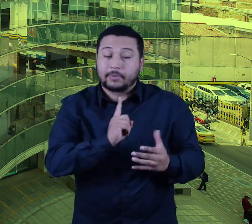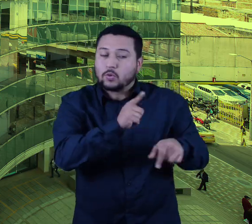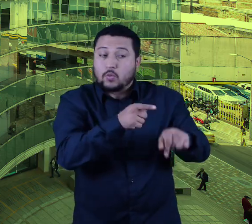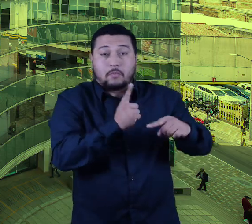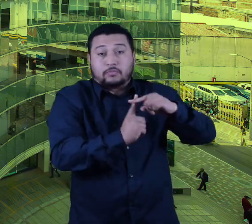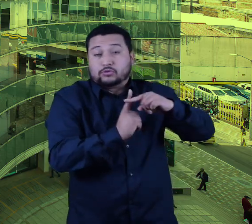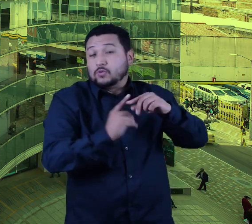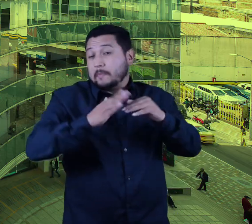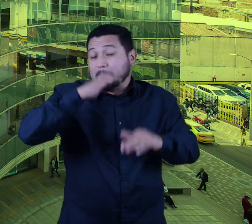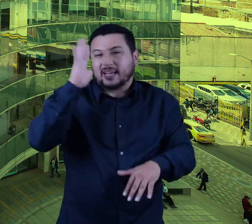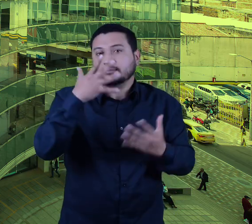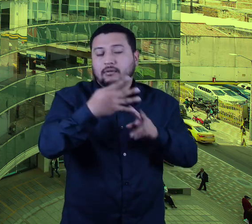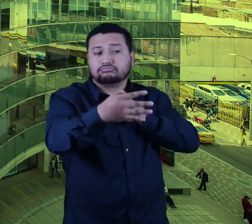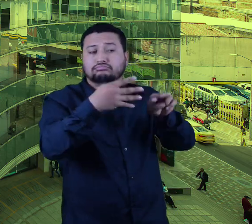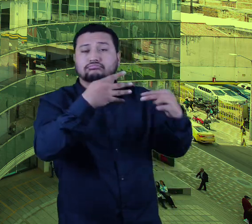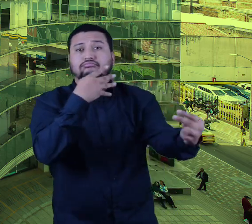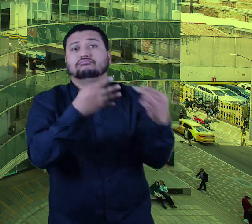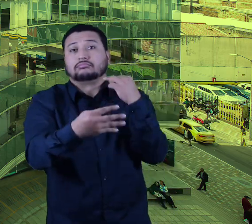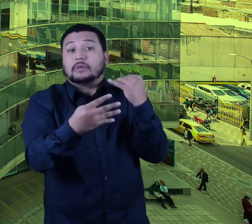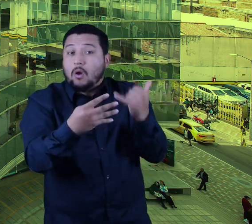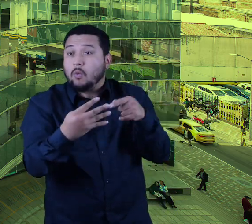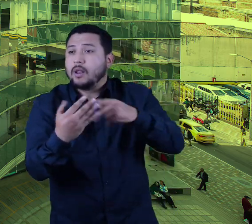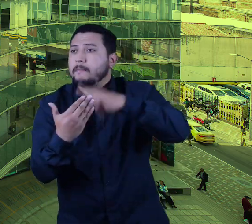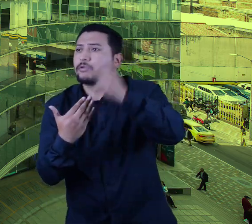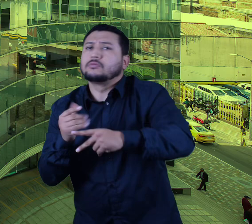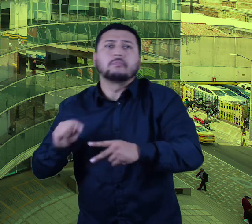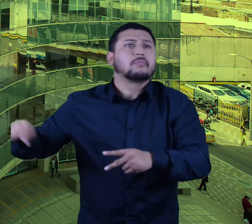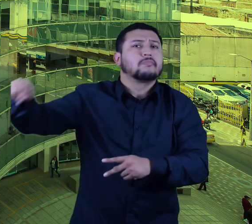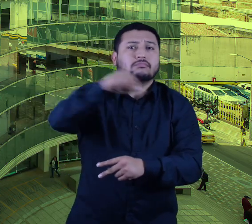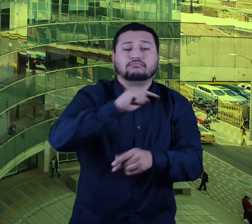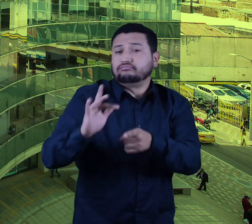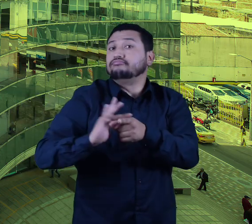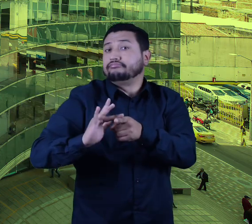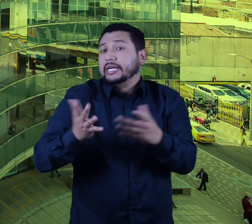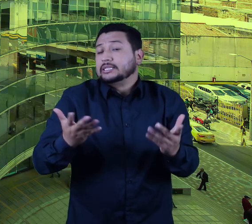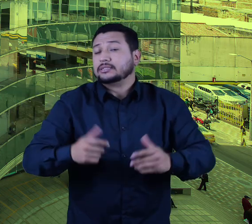completamente traslúcida y la vamos a tener en todos los proyectos.